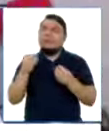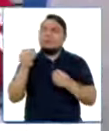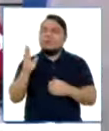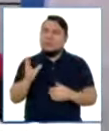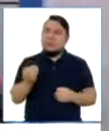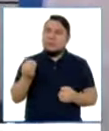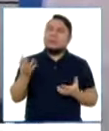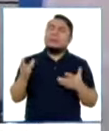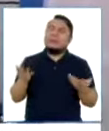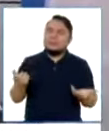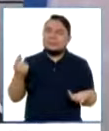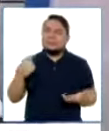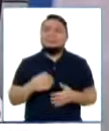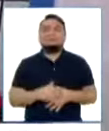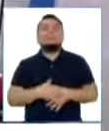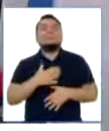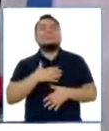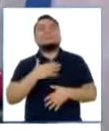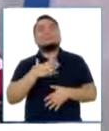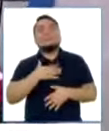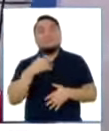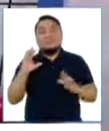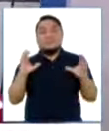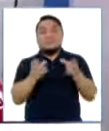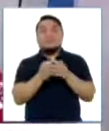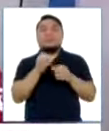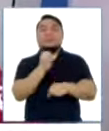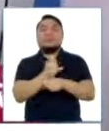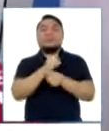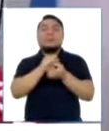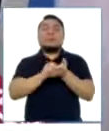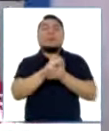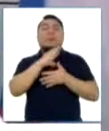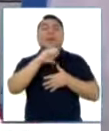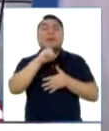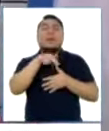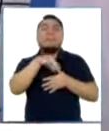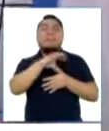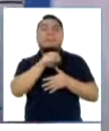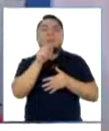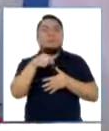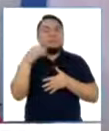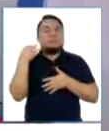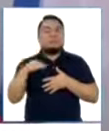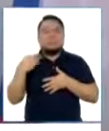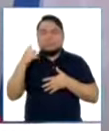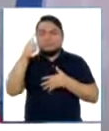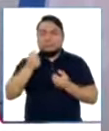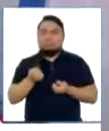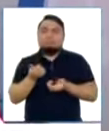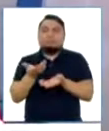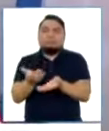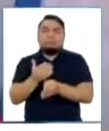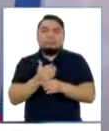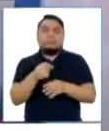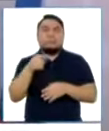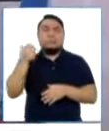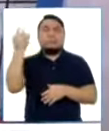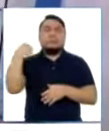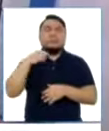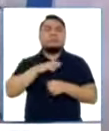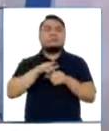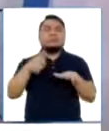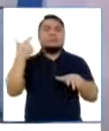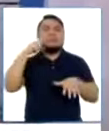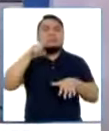donación? Nuestra Orden San Camilo es una orden hospitalaria, nació precisamente con la peste bubónica en el